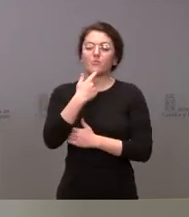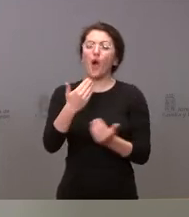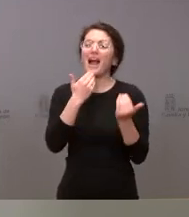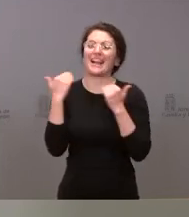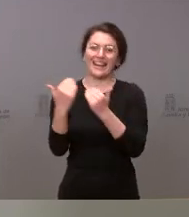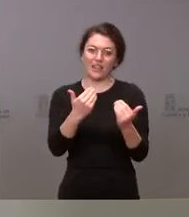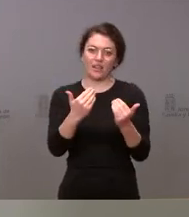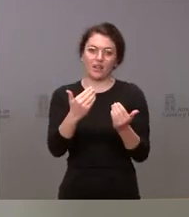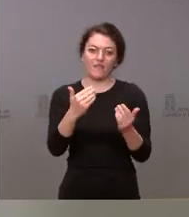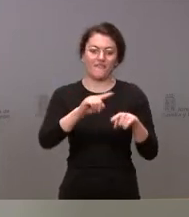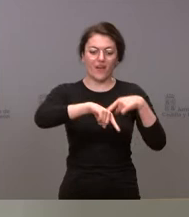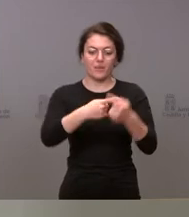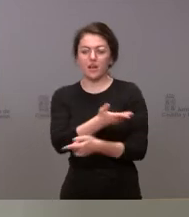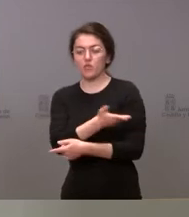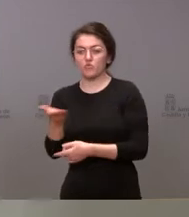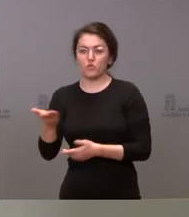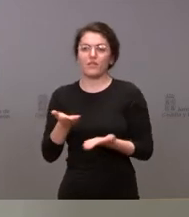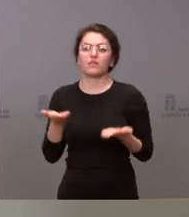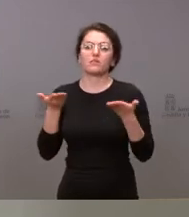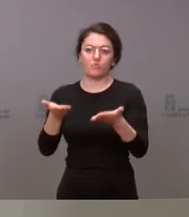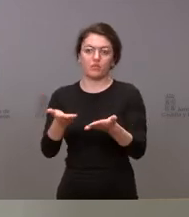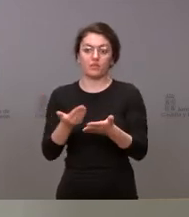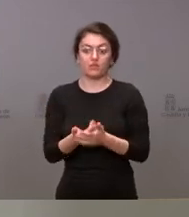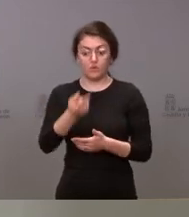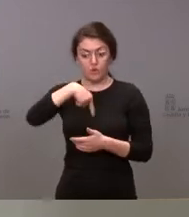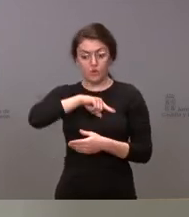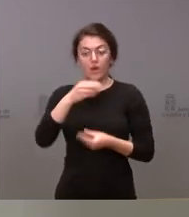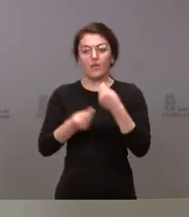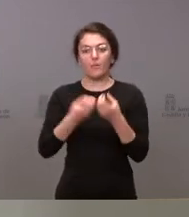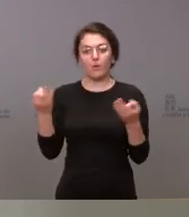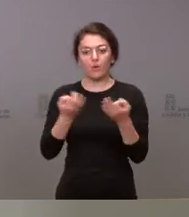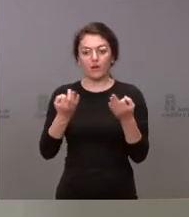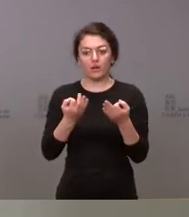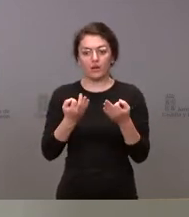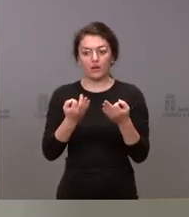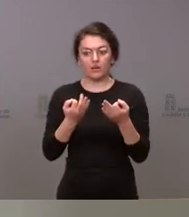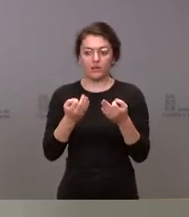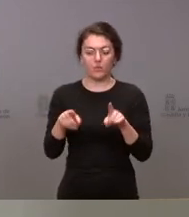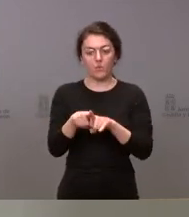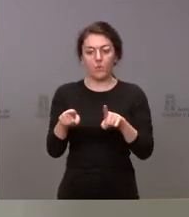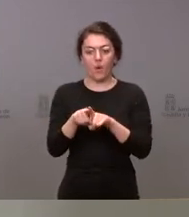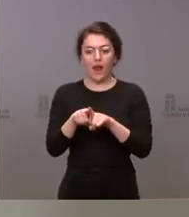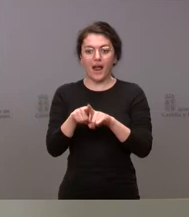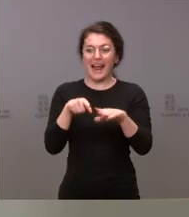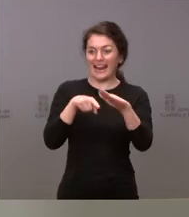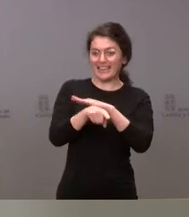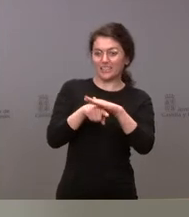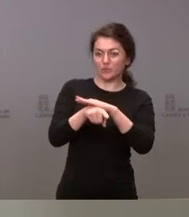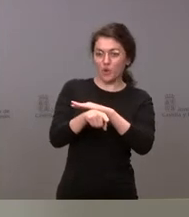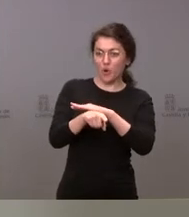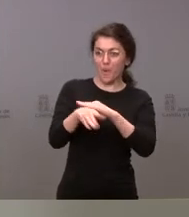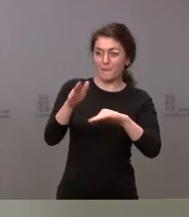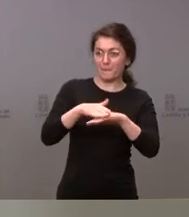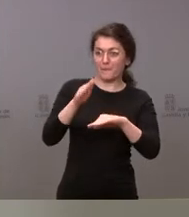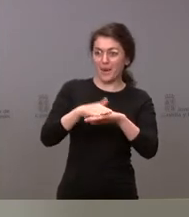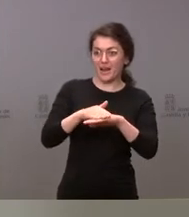que hacemos a través de ustedes y, por tanto, como información de servicio público, es que esto se pueda canalizar a través de estos instrumentos y no otros para facilitar el